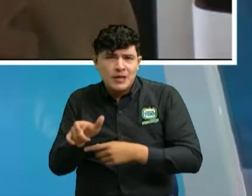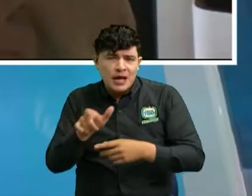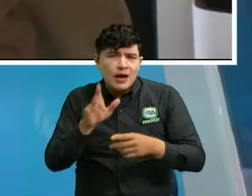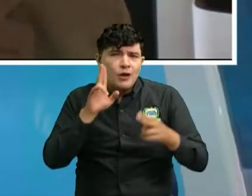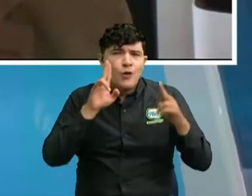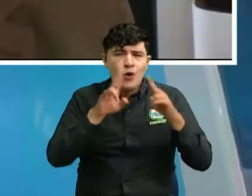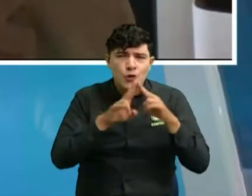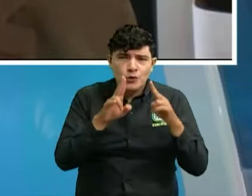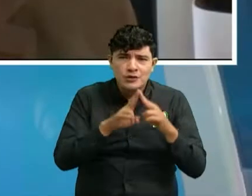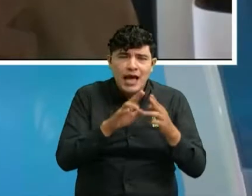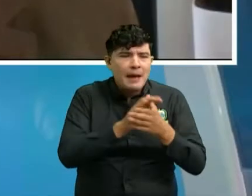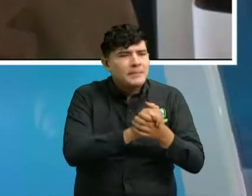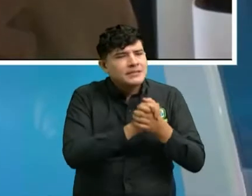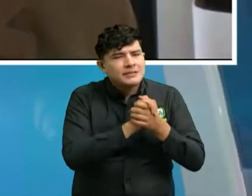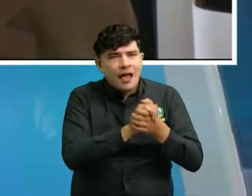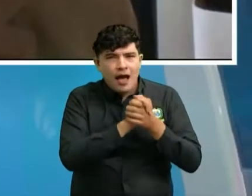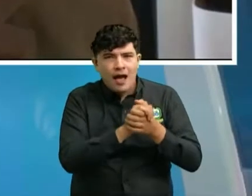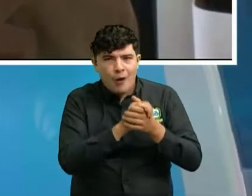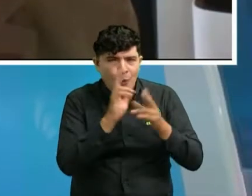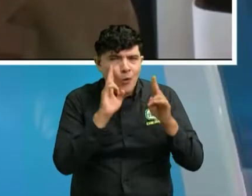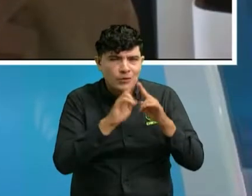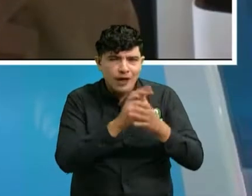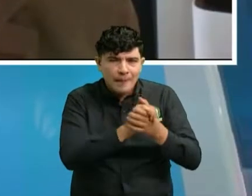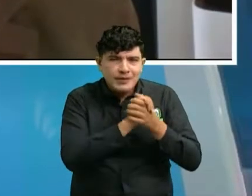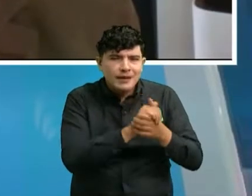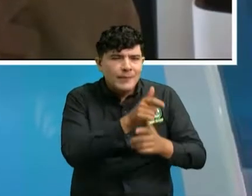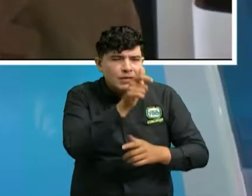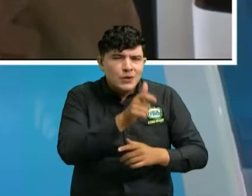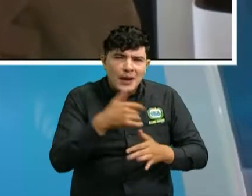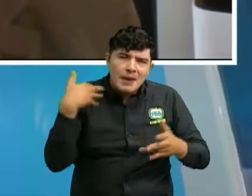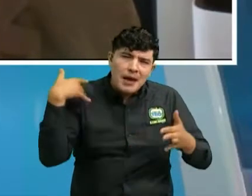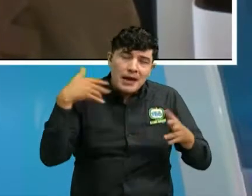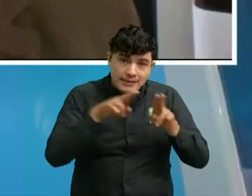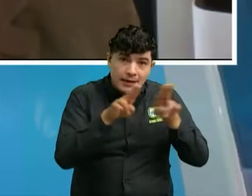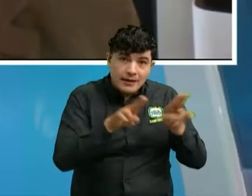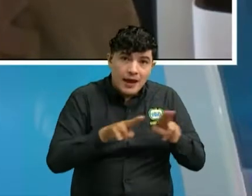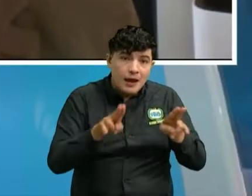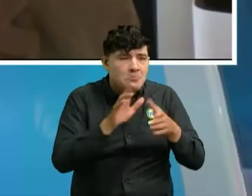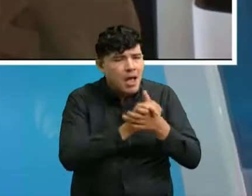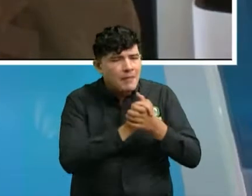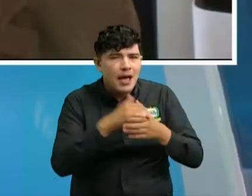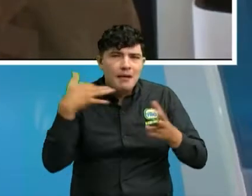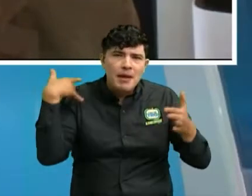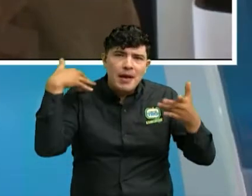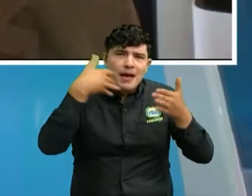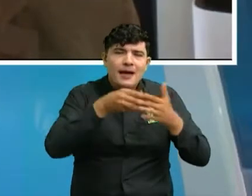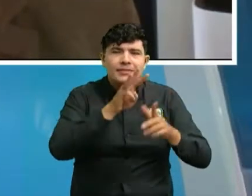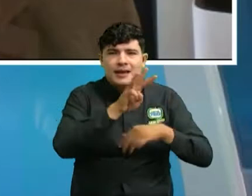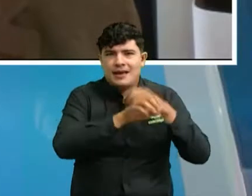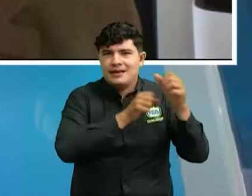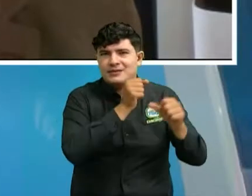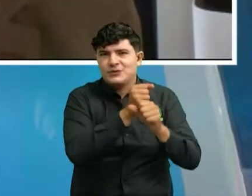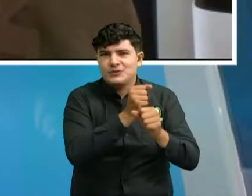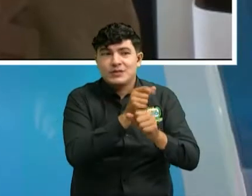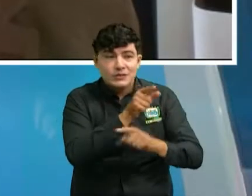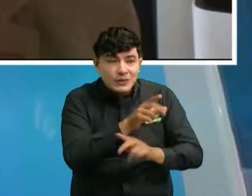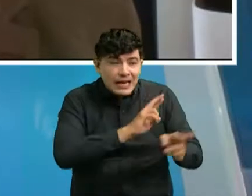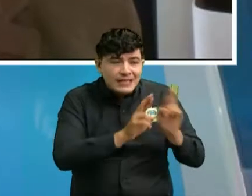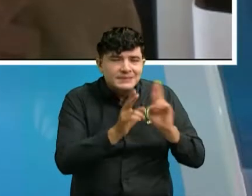amistad o relación virtual. Entonces, en este tipo de relaciones es muy complicado porque